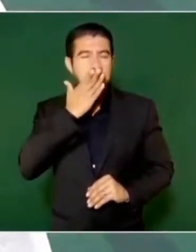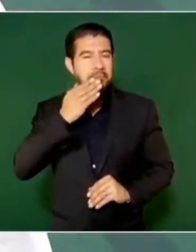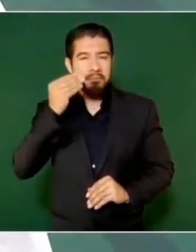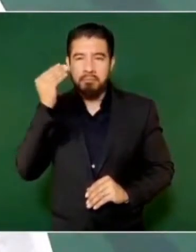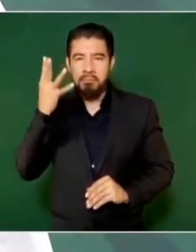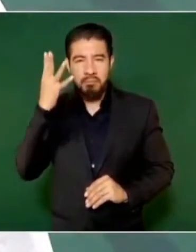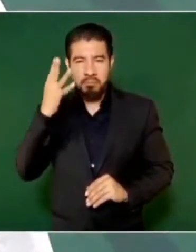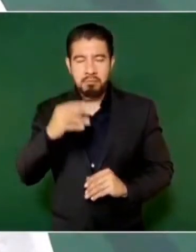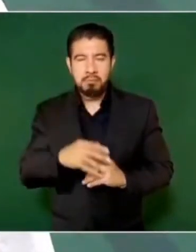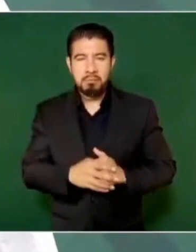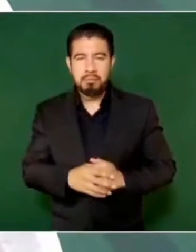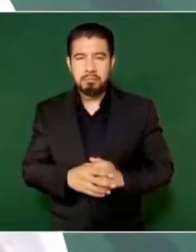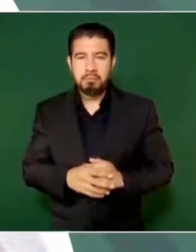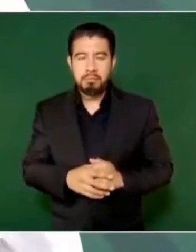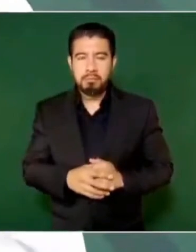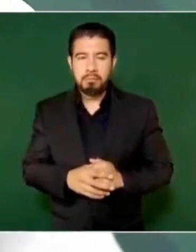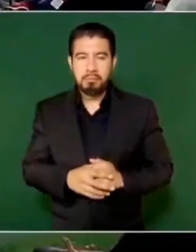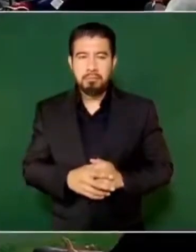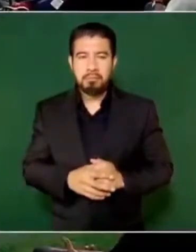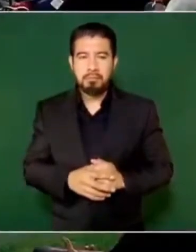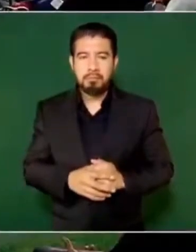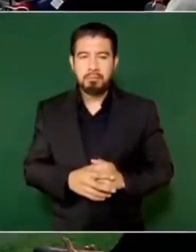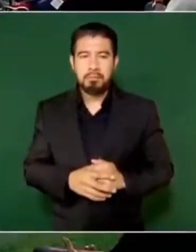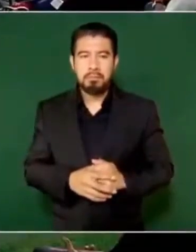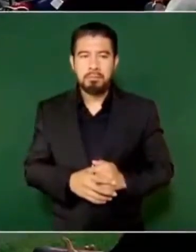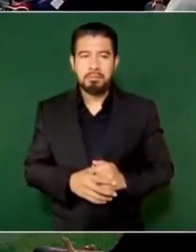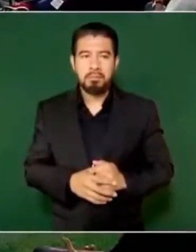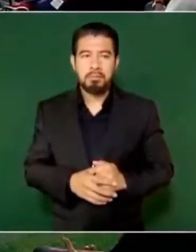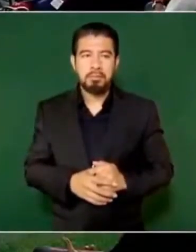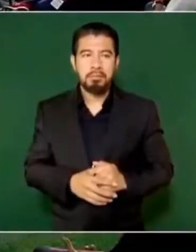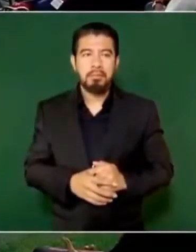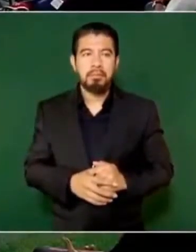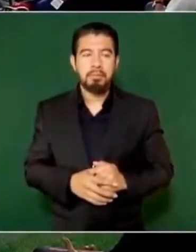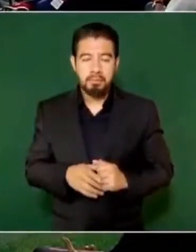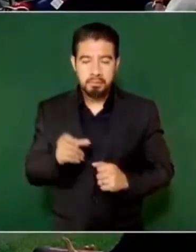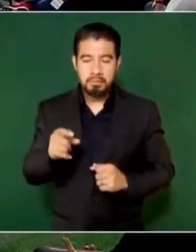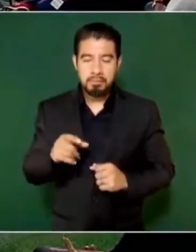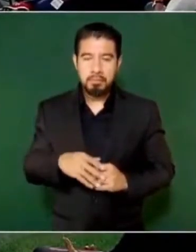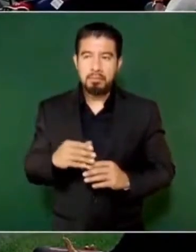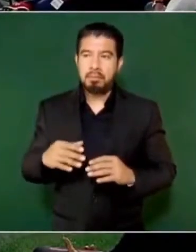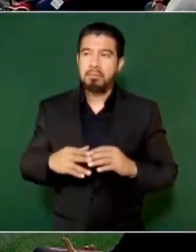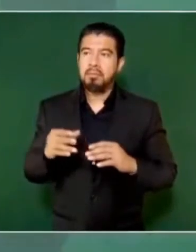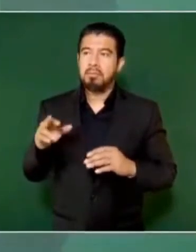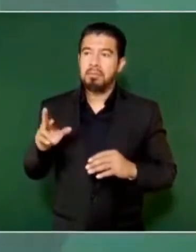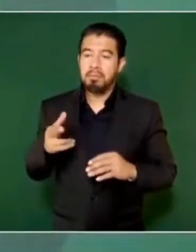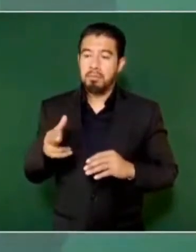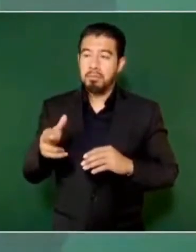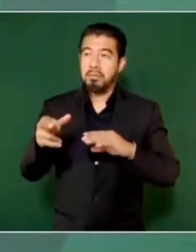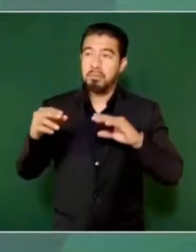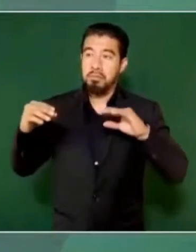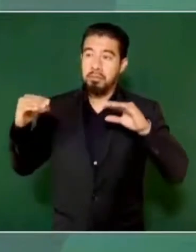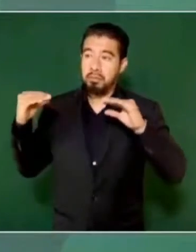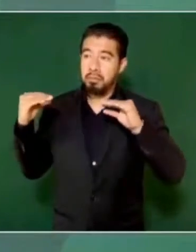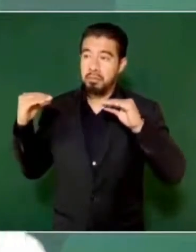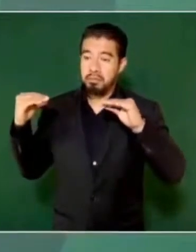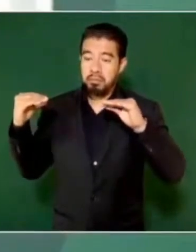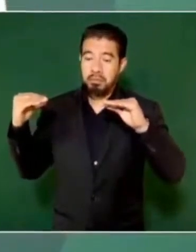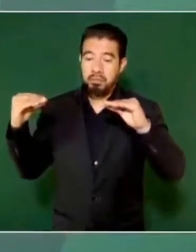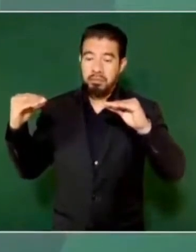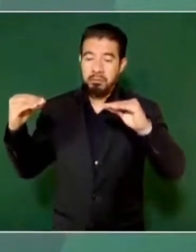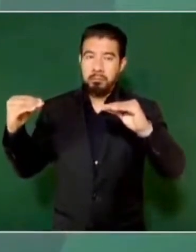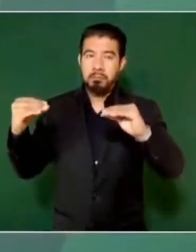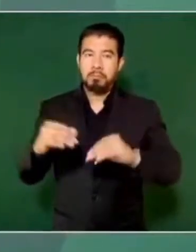entonces el malecón, pues